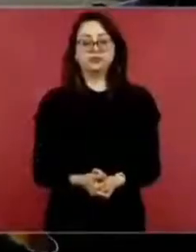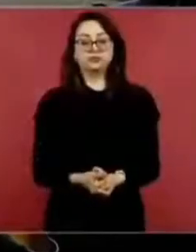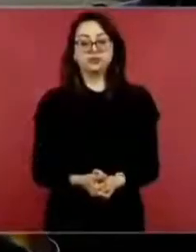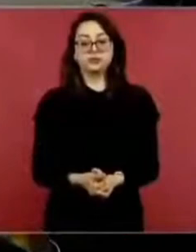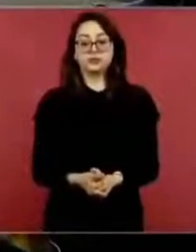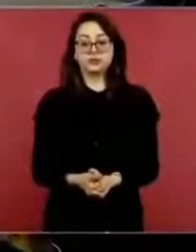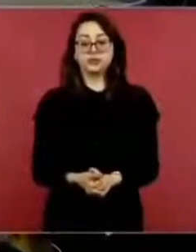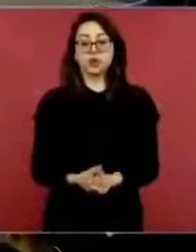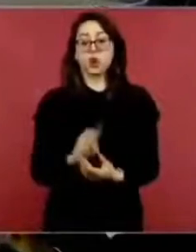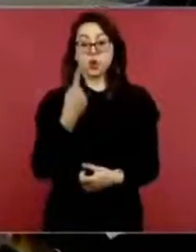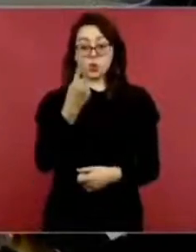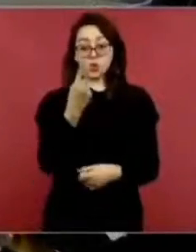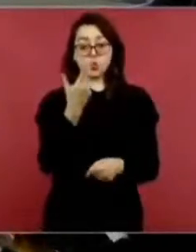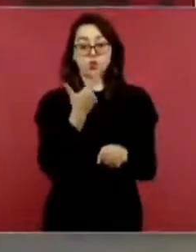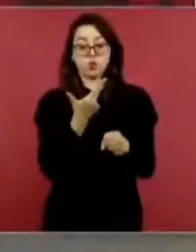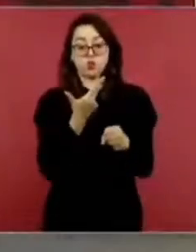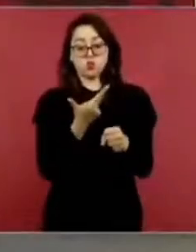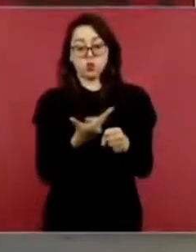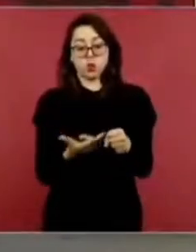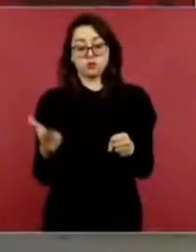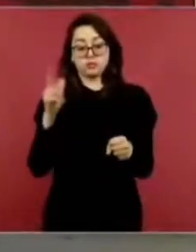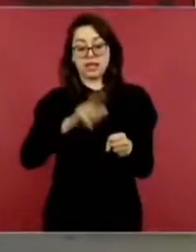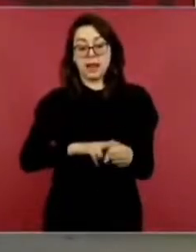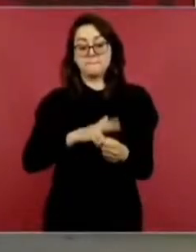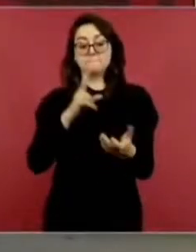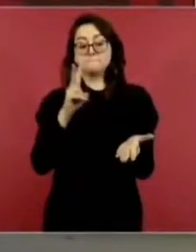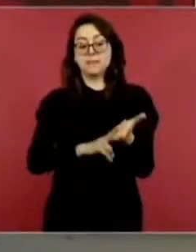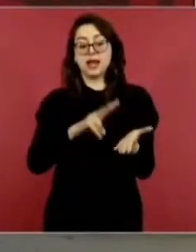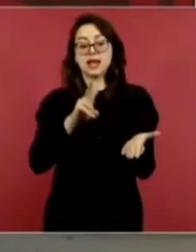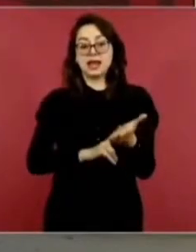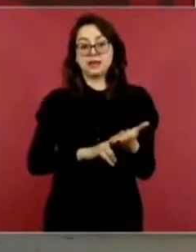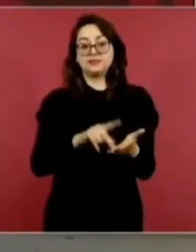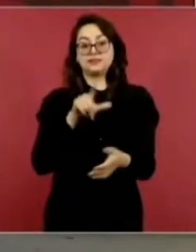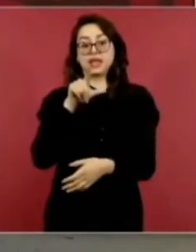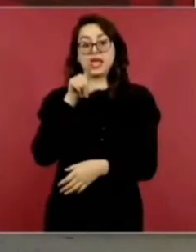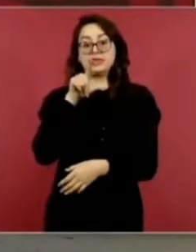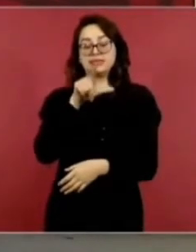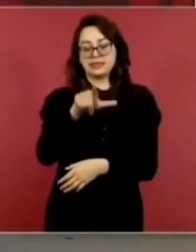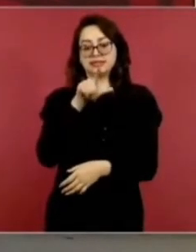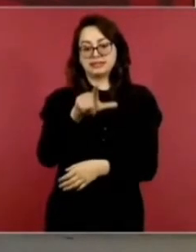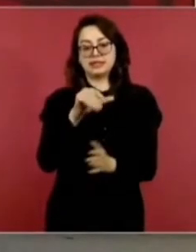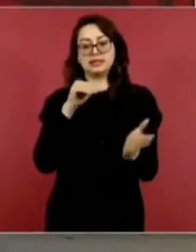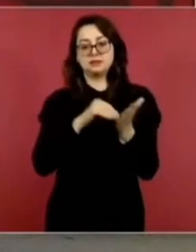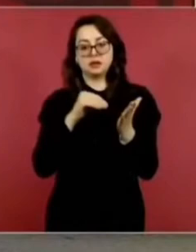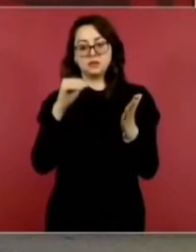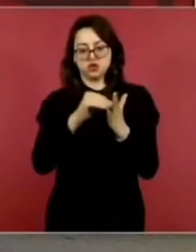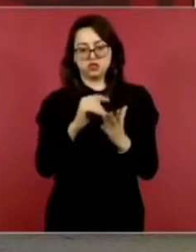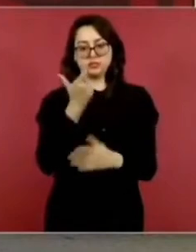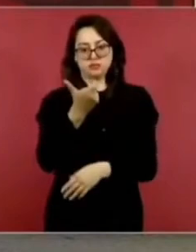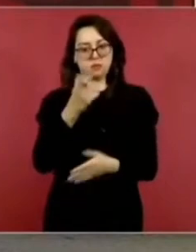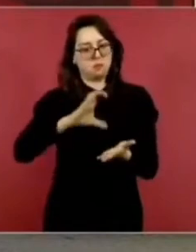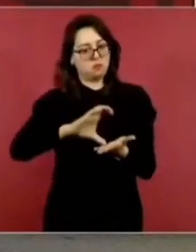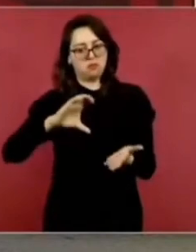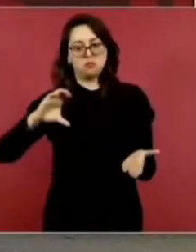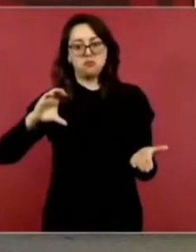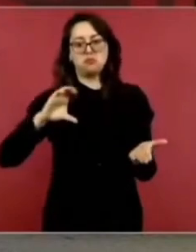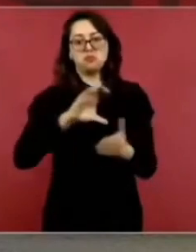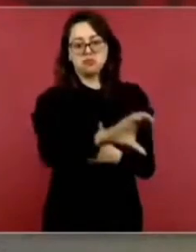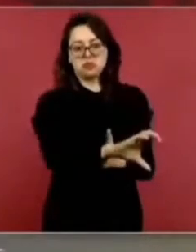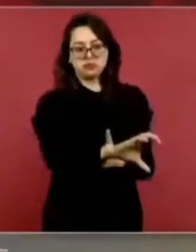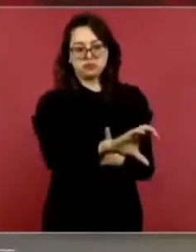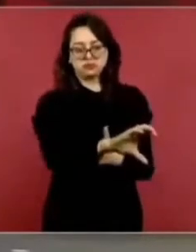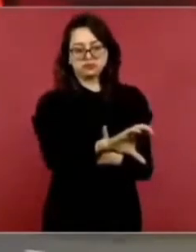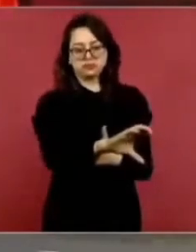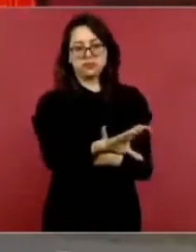por año, seiscientos treinta y tres. ¿Cuánto es el